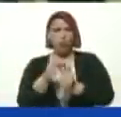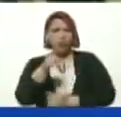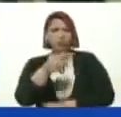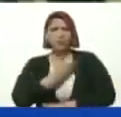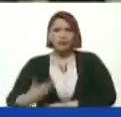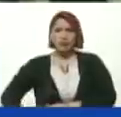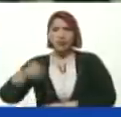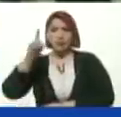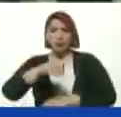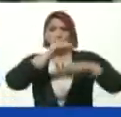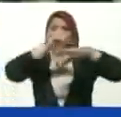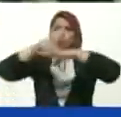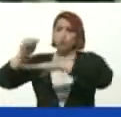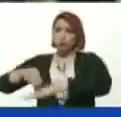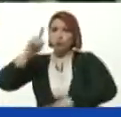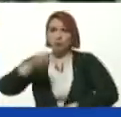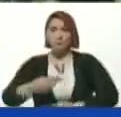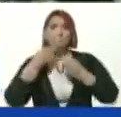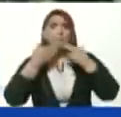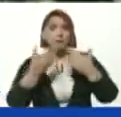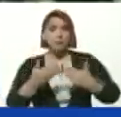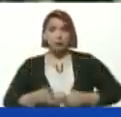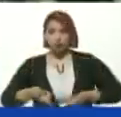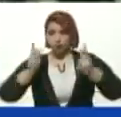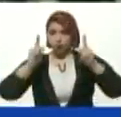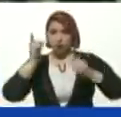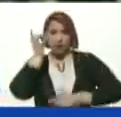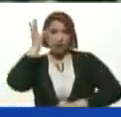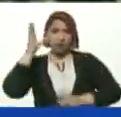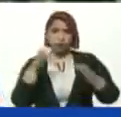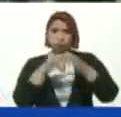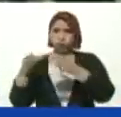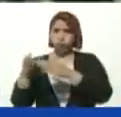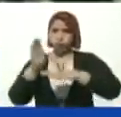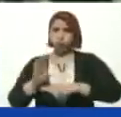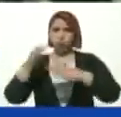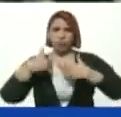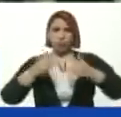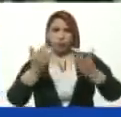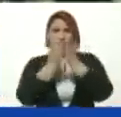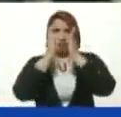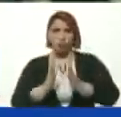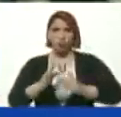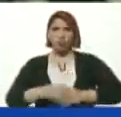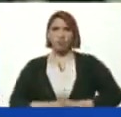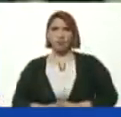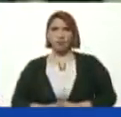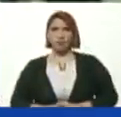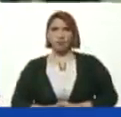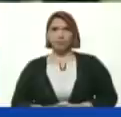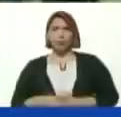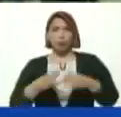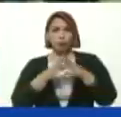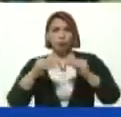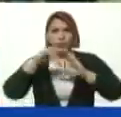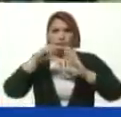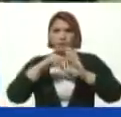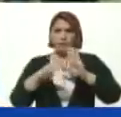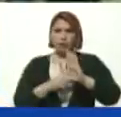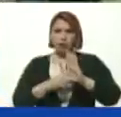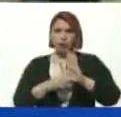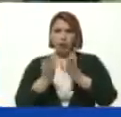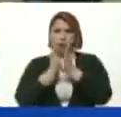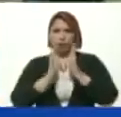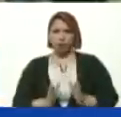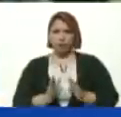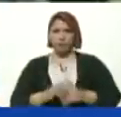También Quiero Solicitarle El Permiso Para Crear Las Vigadas De Bioseguridad Estudiantil En Todos Los Niveles Y Modalidades Desde